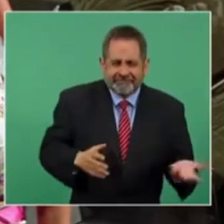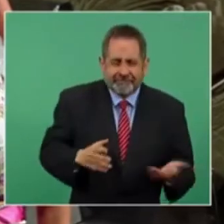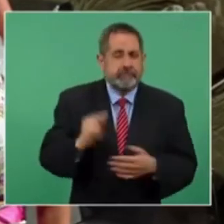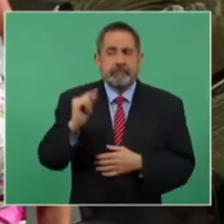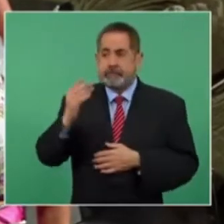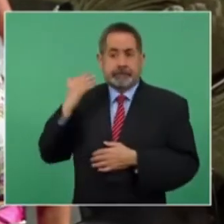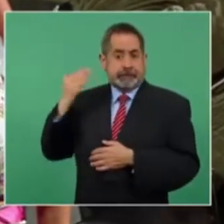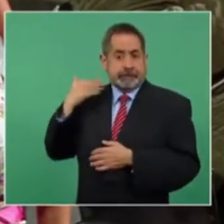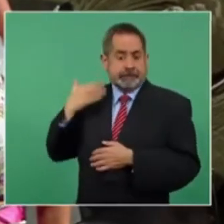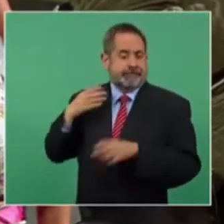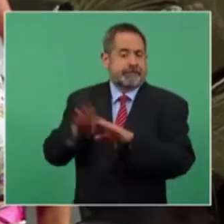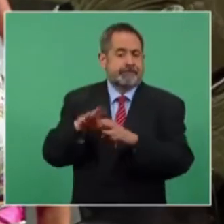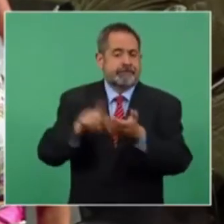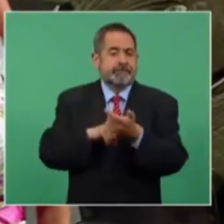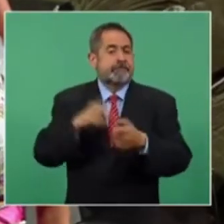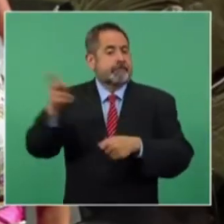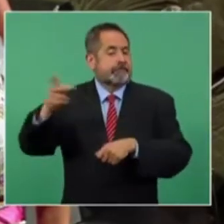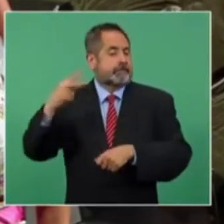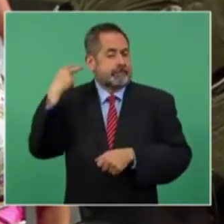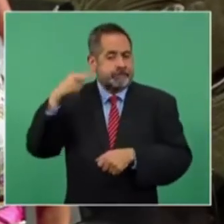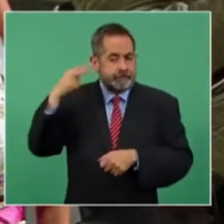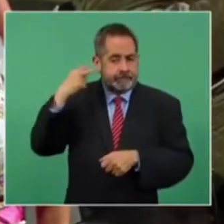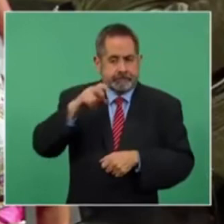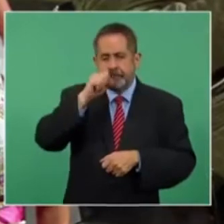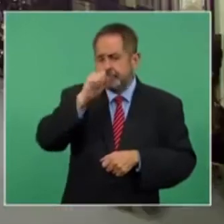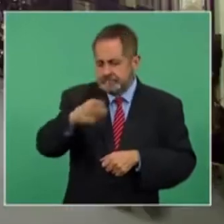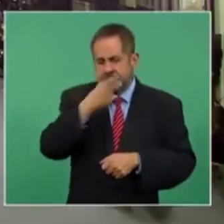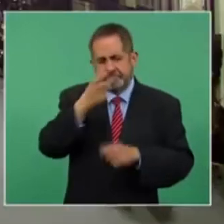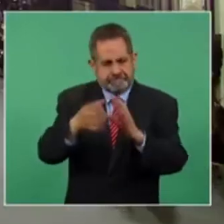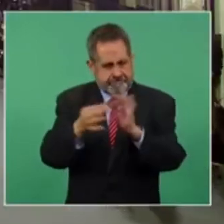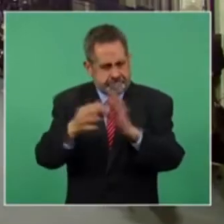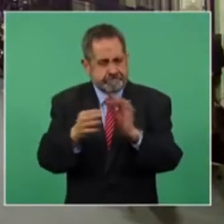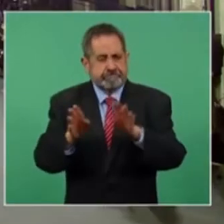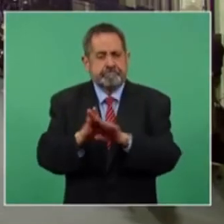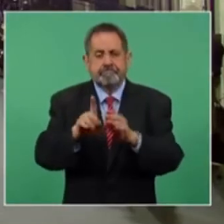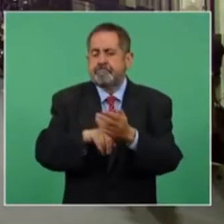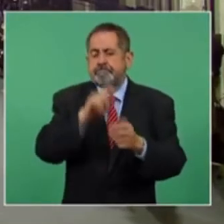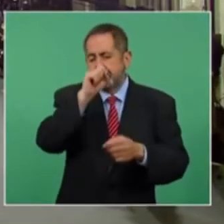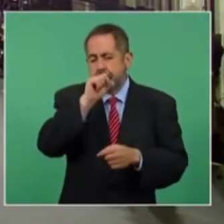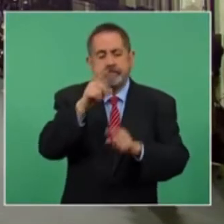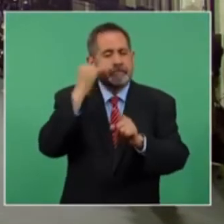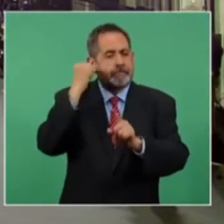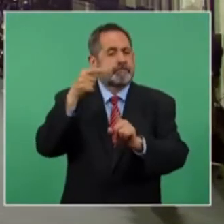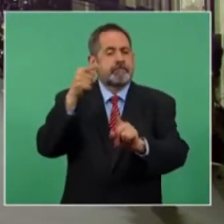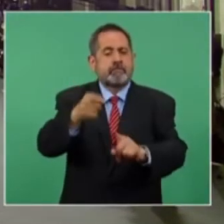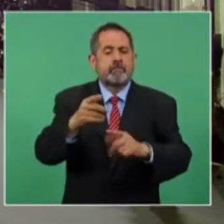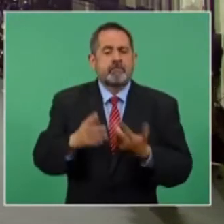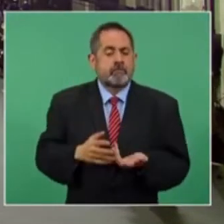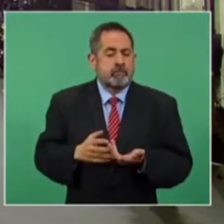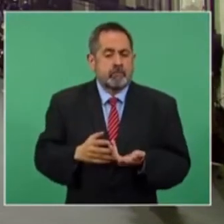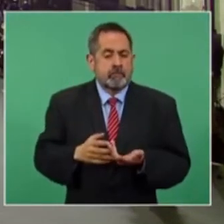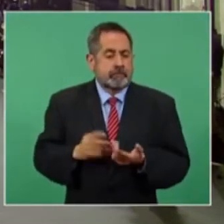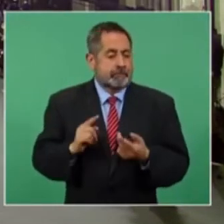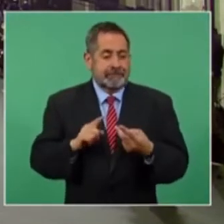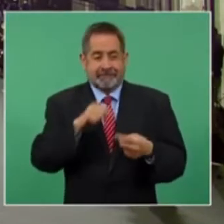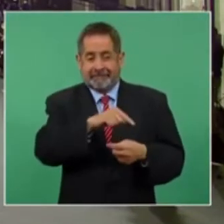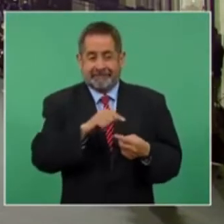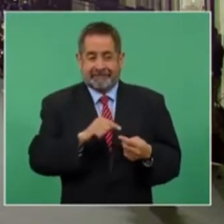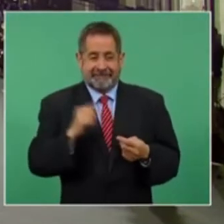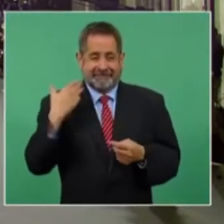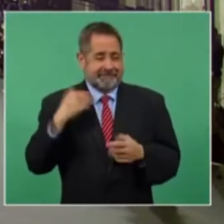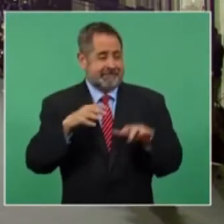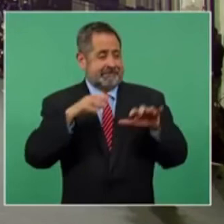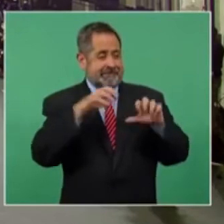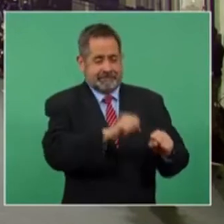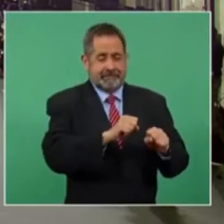sectores de la población allá en Veracruz también han expresado en el mismo sentido pues por las recientes detenciones bajo el